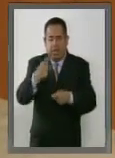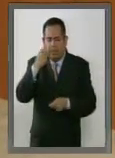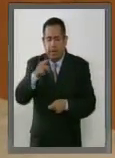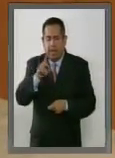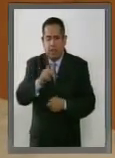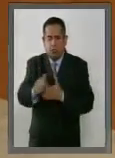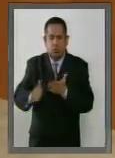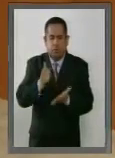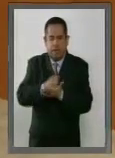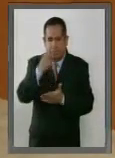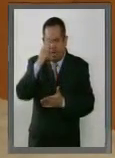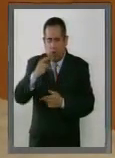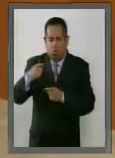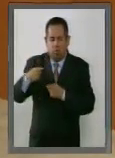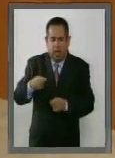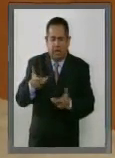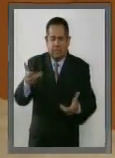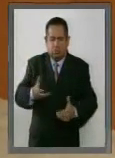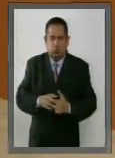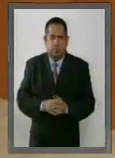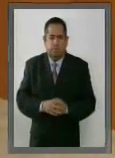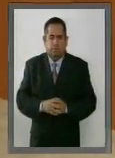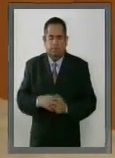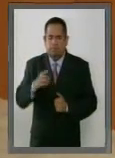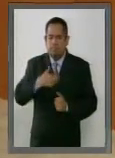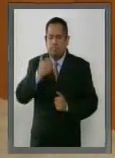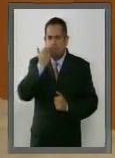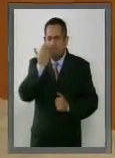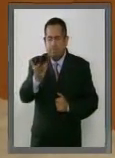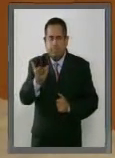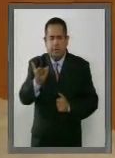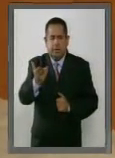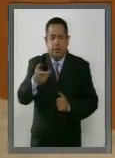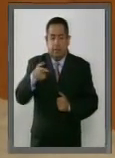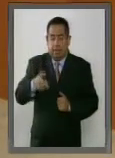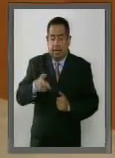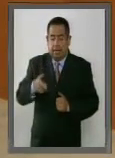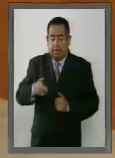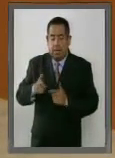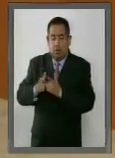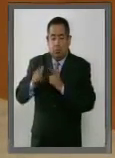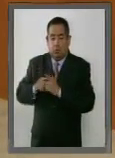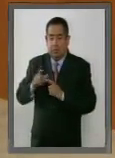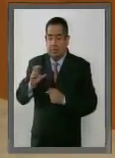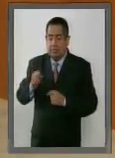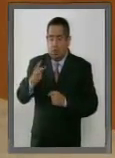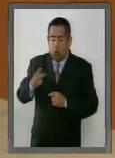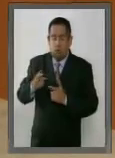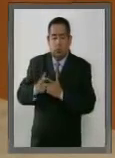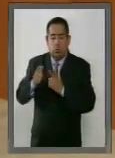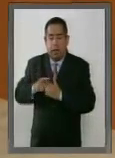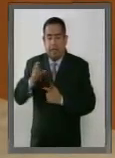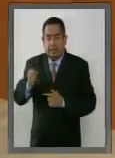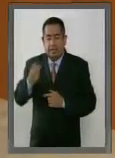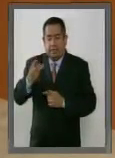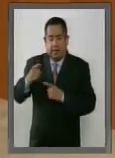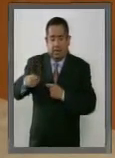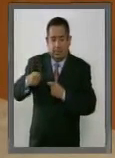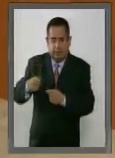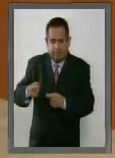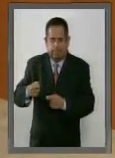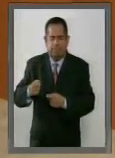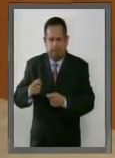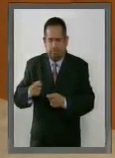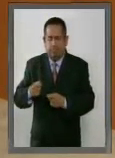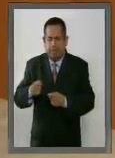para la Ciudad de México. Yo quiero que estas legislaturas, tanto la 62 como la 63,